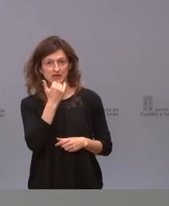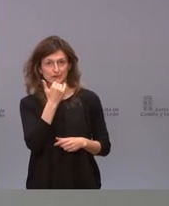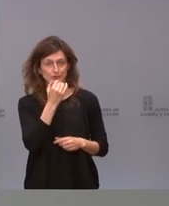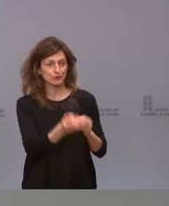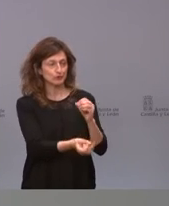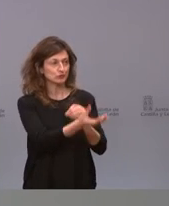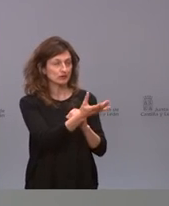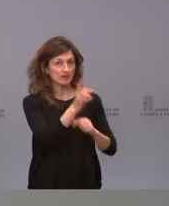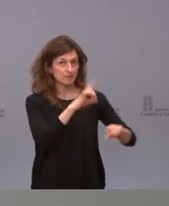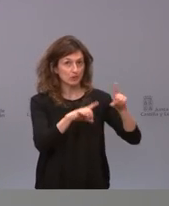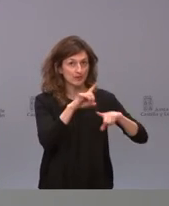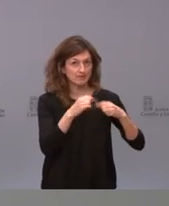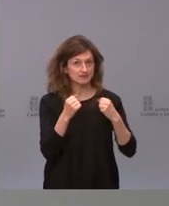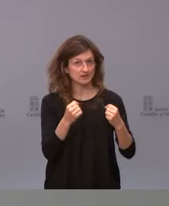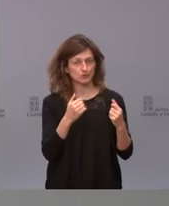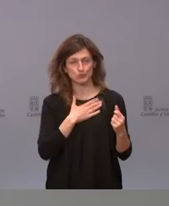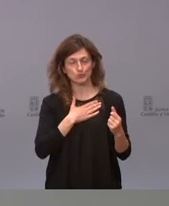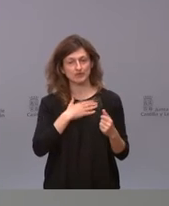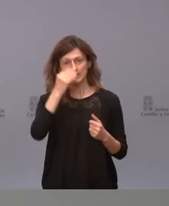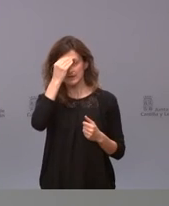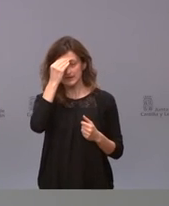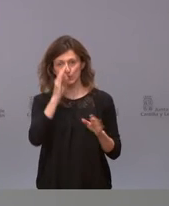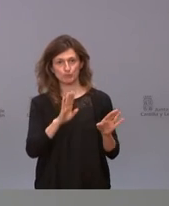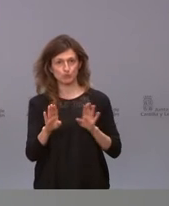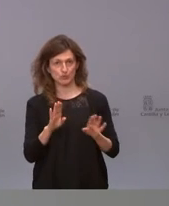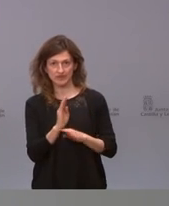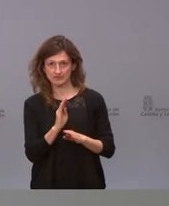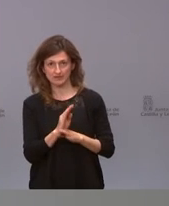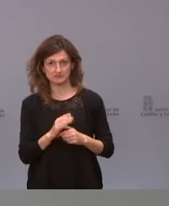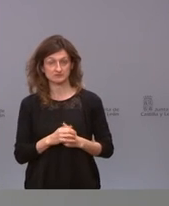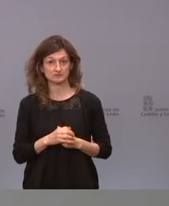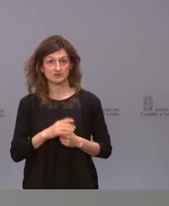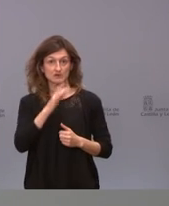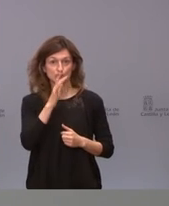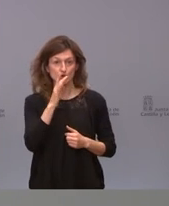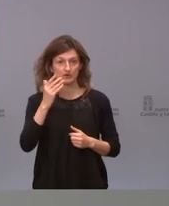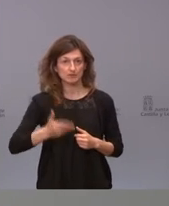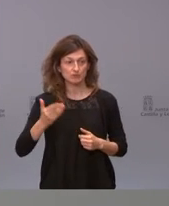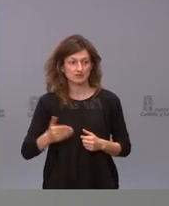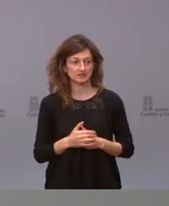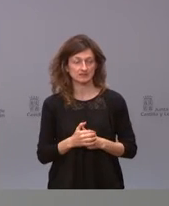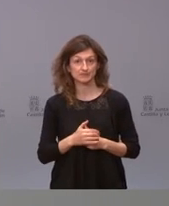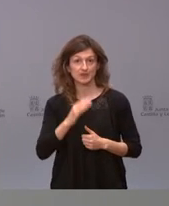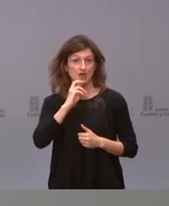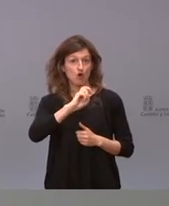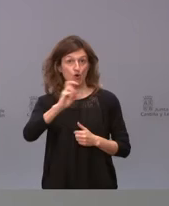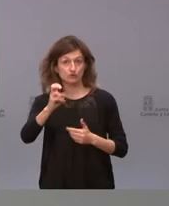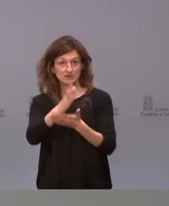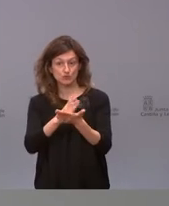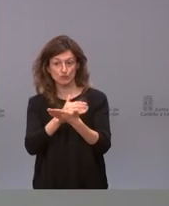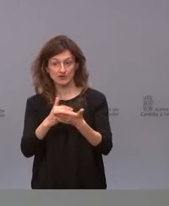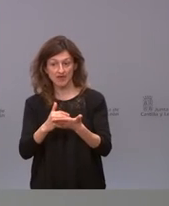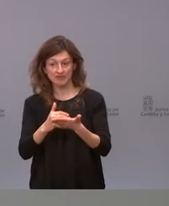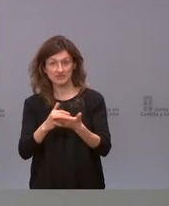generar un problema creo que tenemos que ser prudentes y creo que es una una acción más fundamental el que otras comunidades autónomas